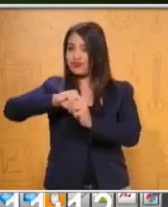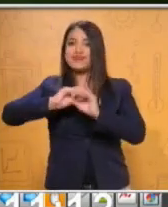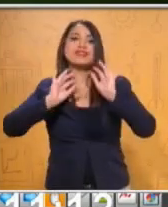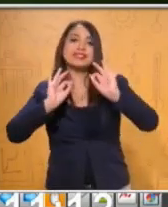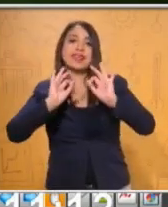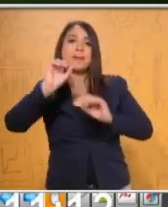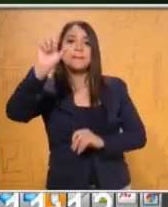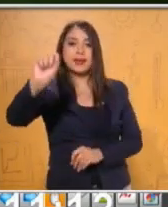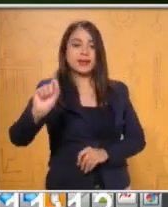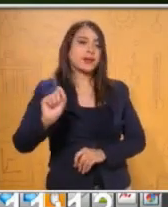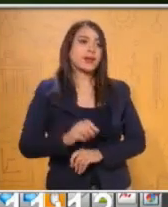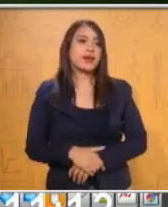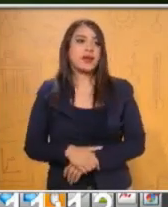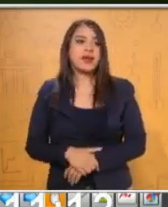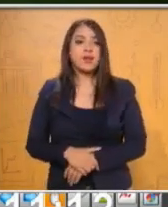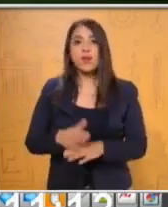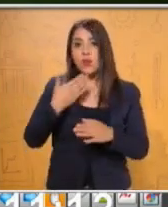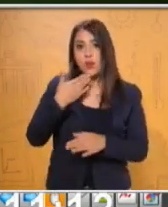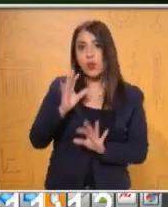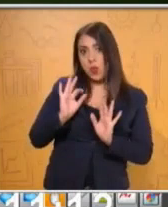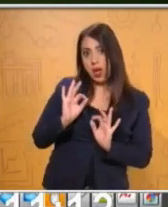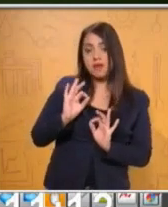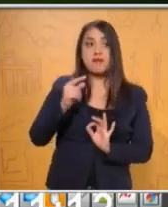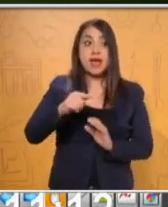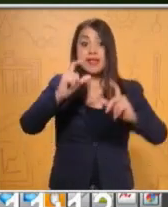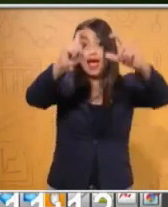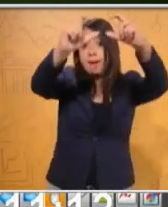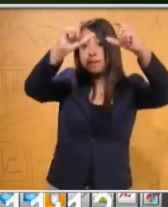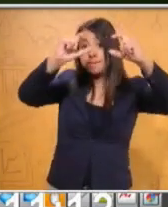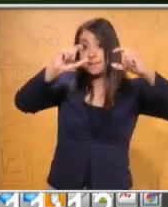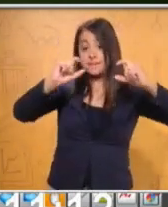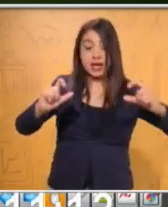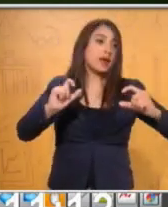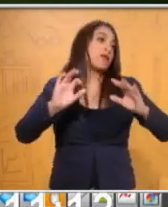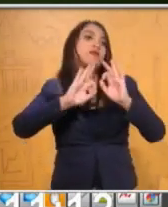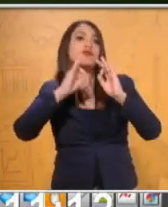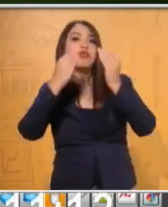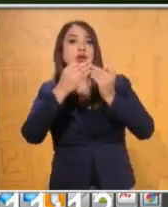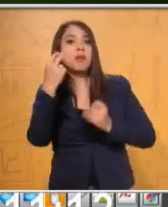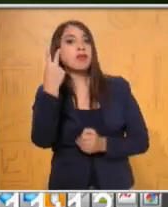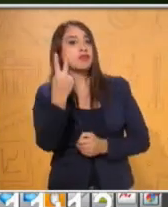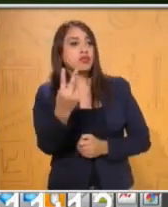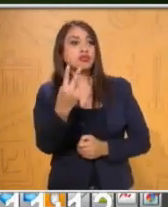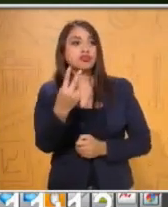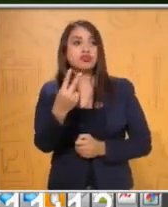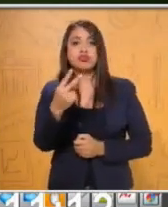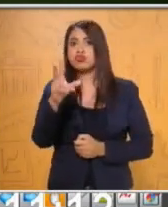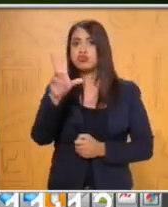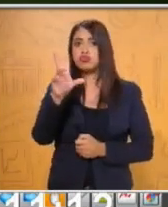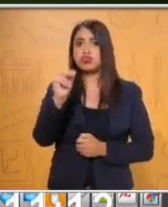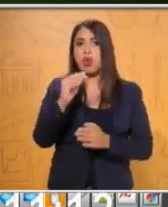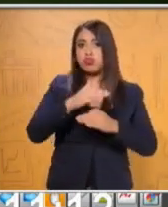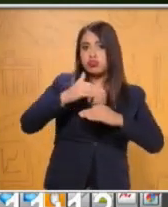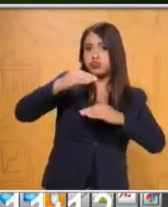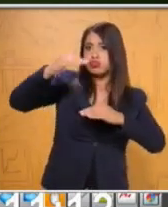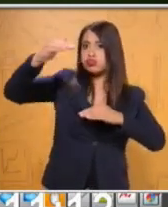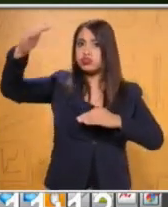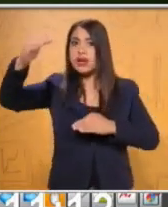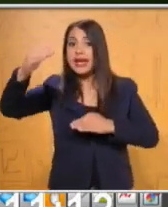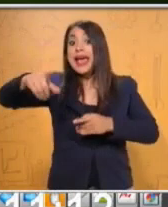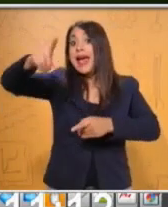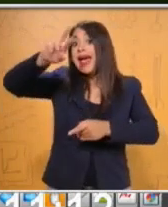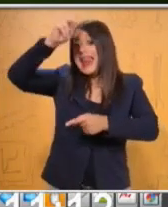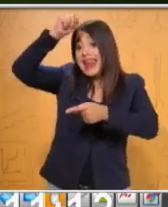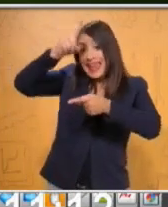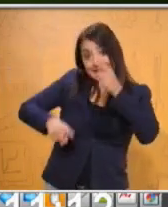Pero aquí pasa algo con la siguiente figura. En la figura dos, si te fijas, no aumenta, sino que le quitan.